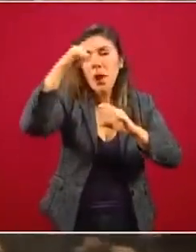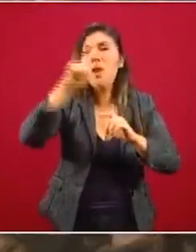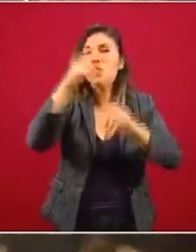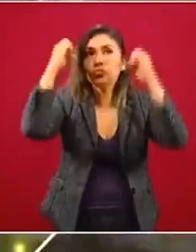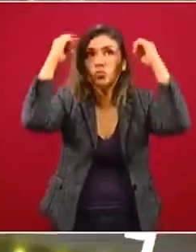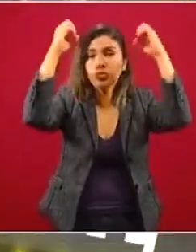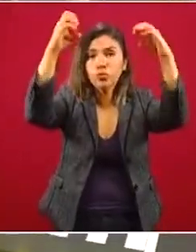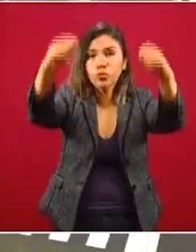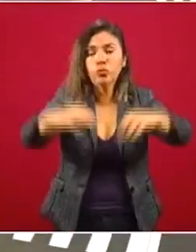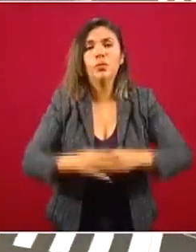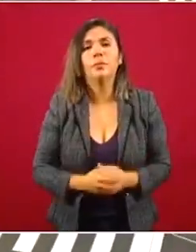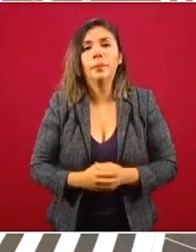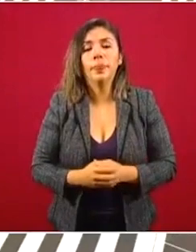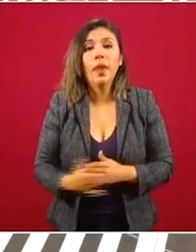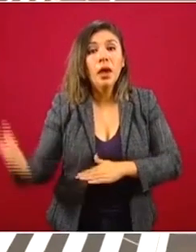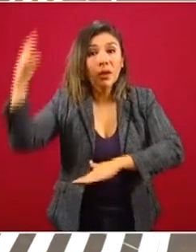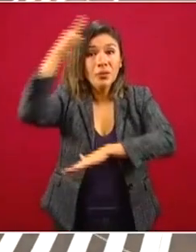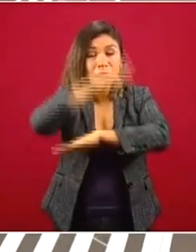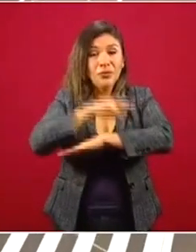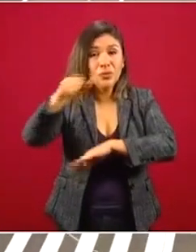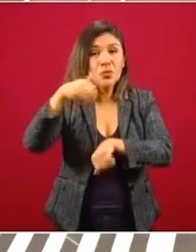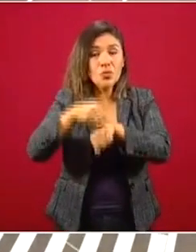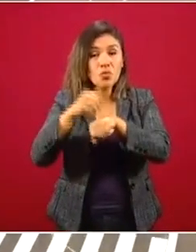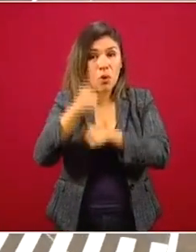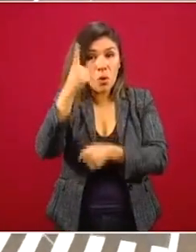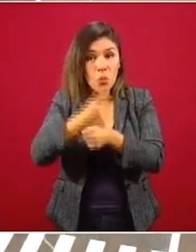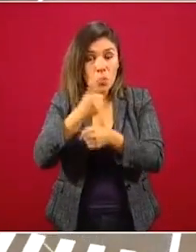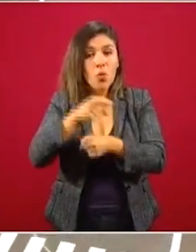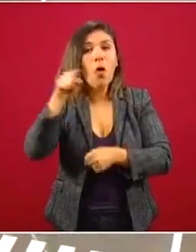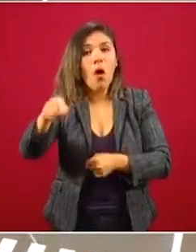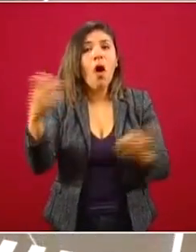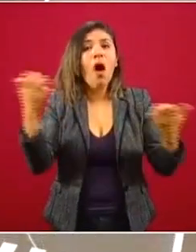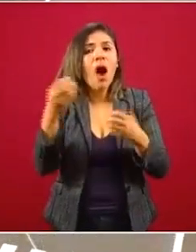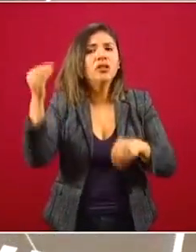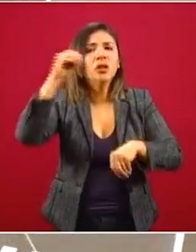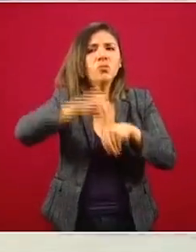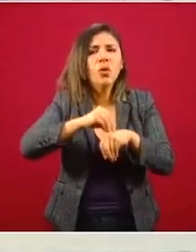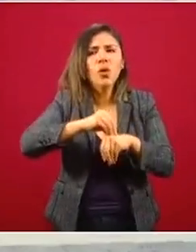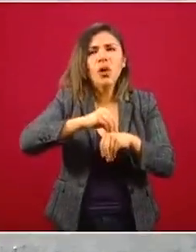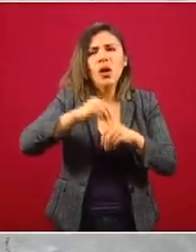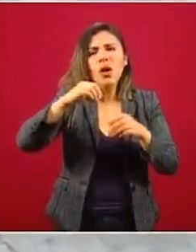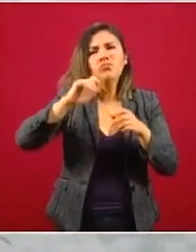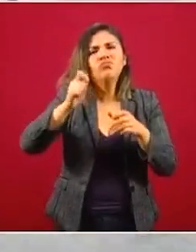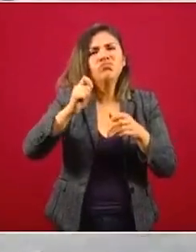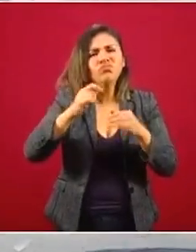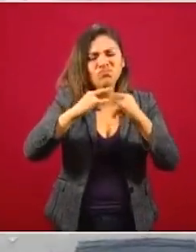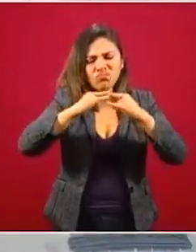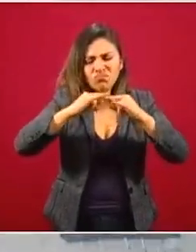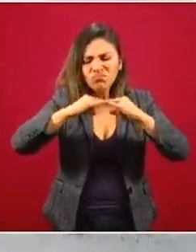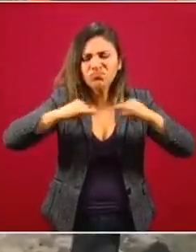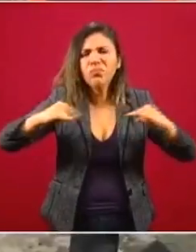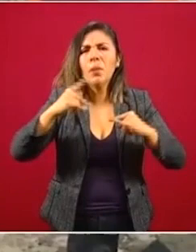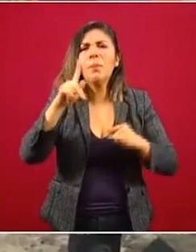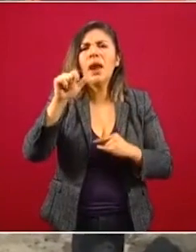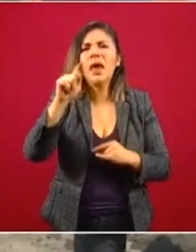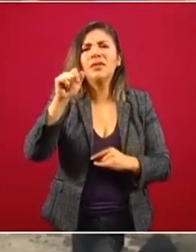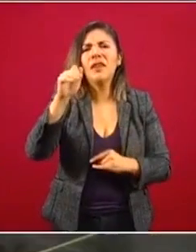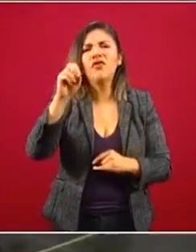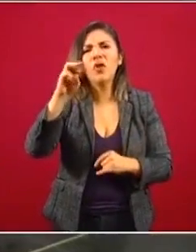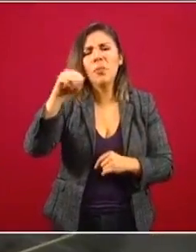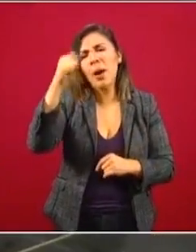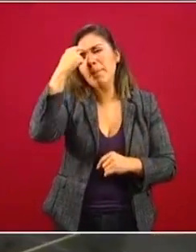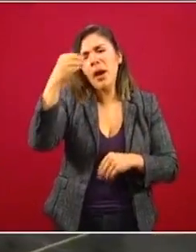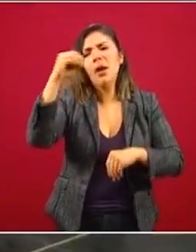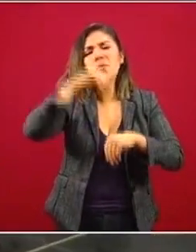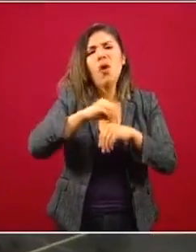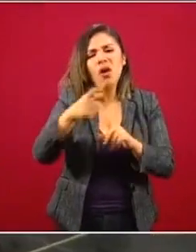En la base aérea militar número 1, se efectúa el relleno y compactación de plataformas y vialidades, colocación de